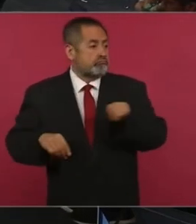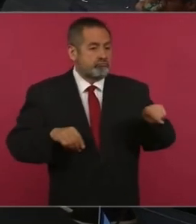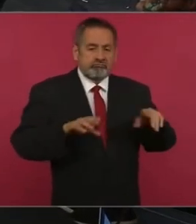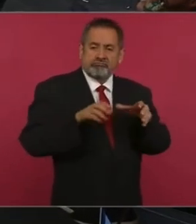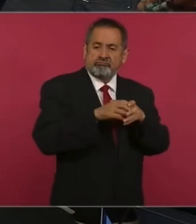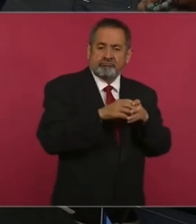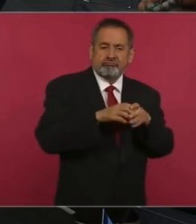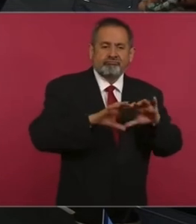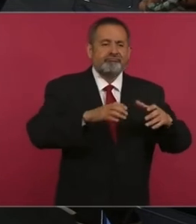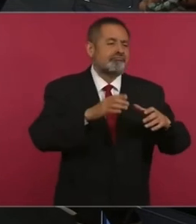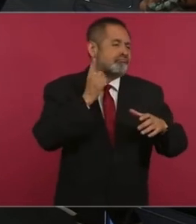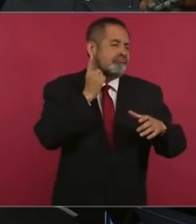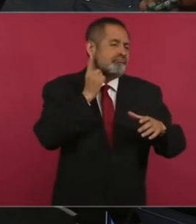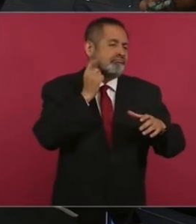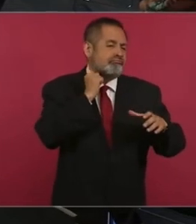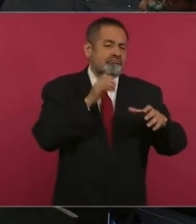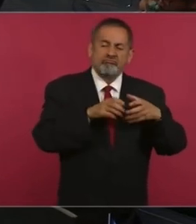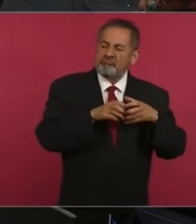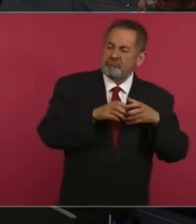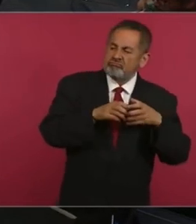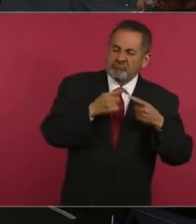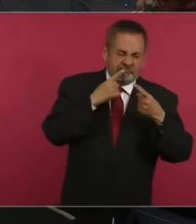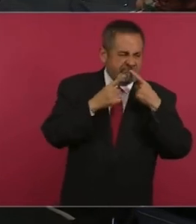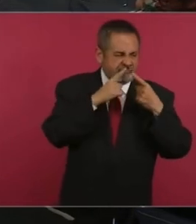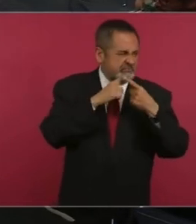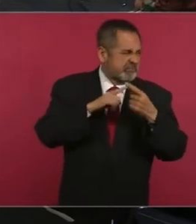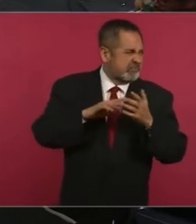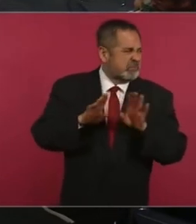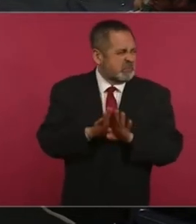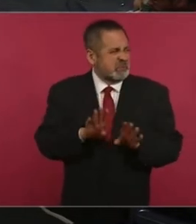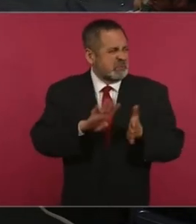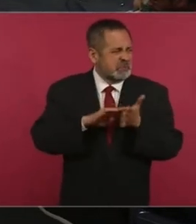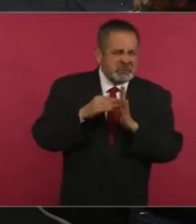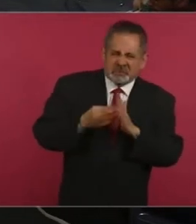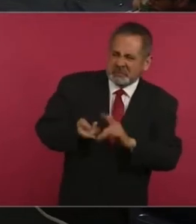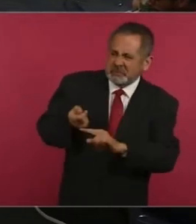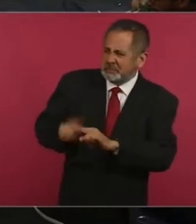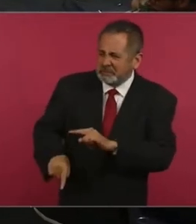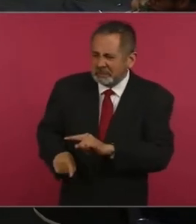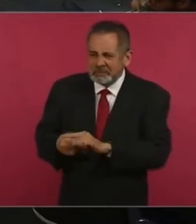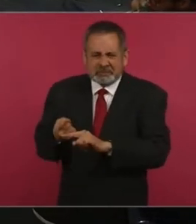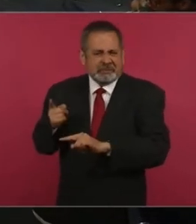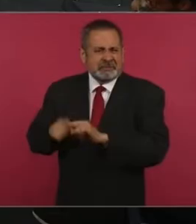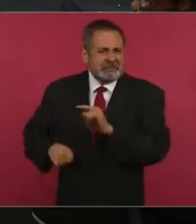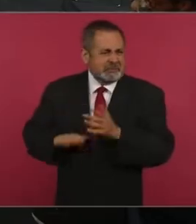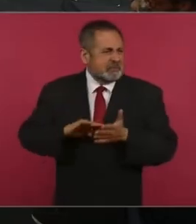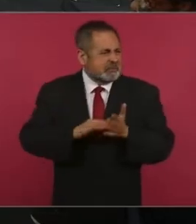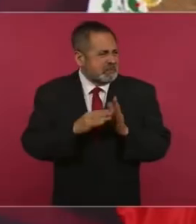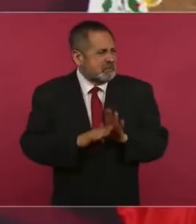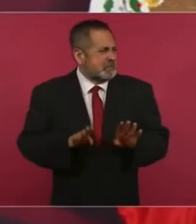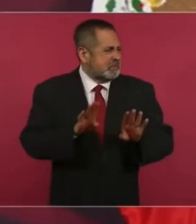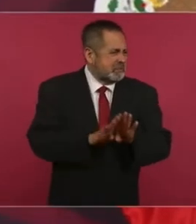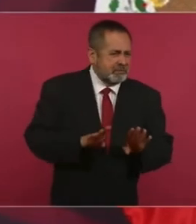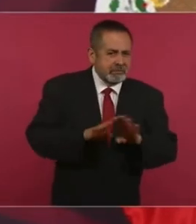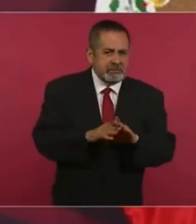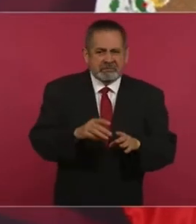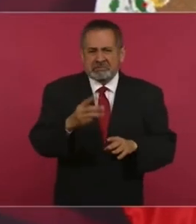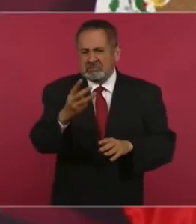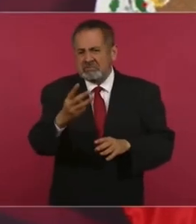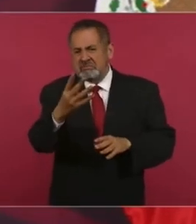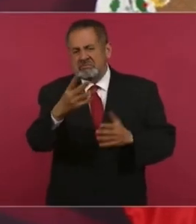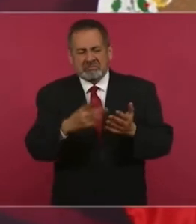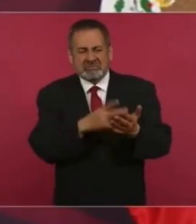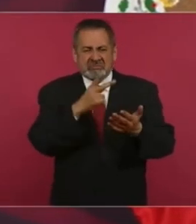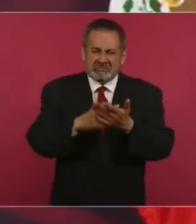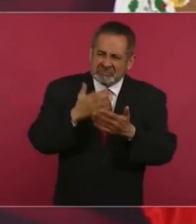Congreso a buscar cómo lo destituían, lo intentaron como tres, cuatro